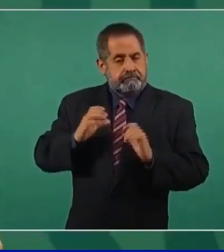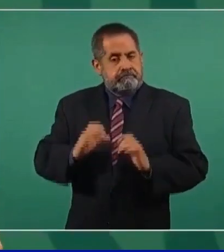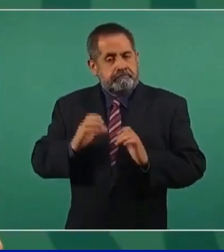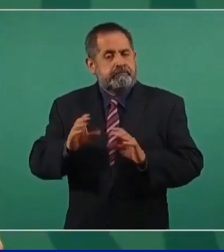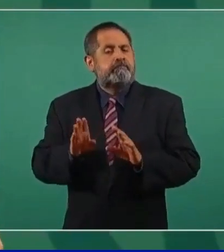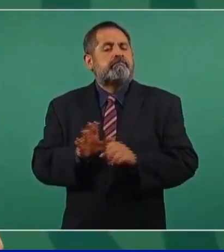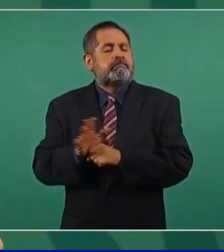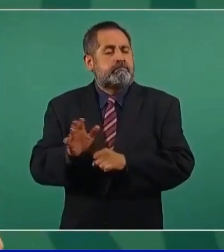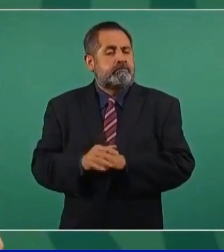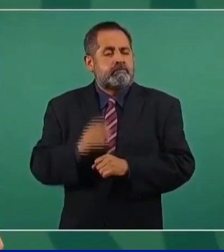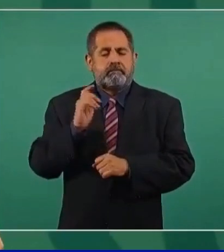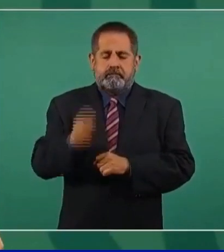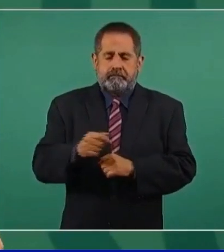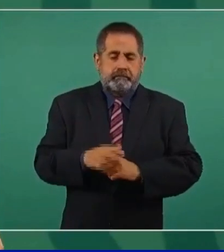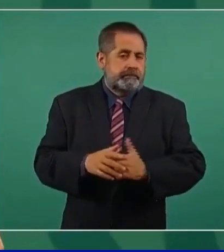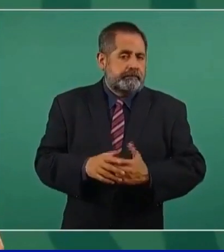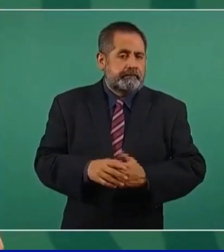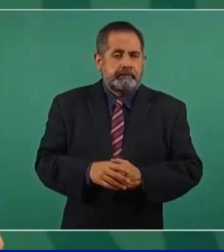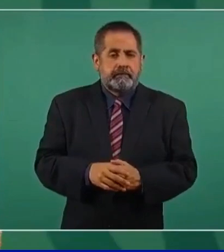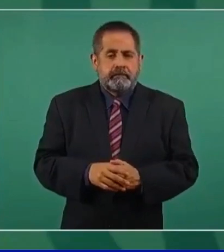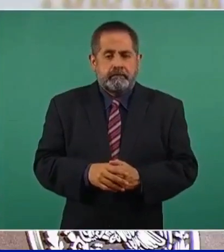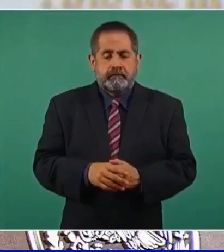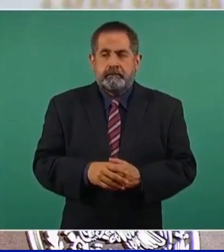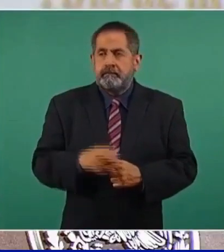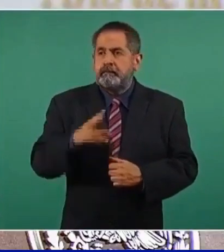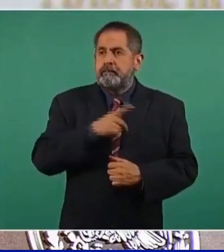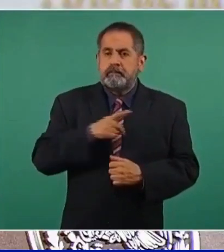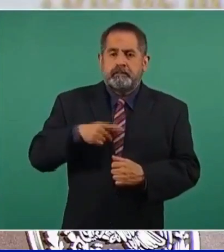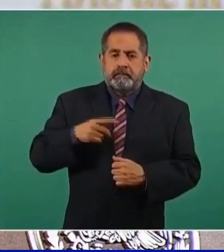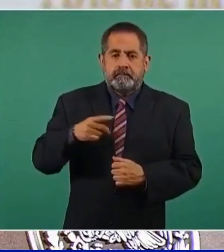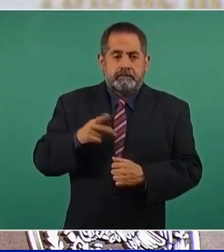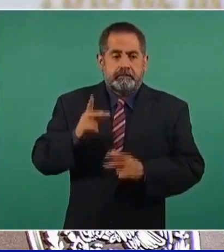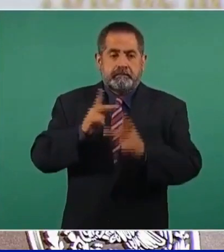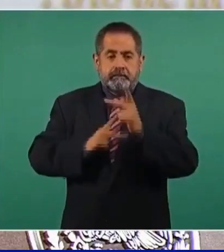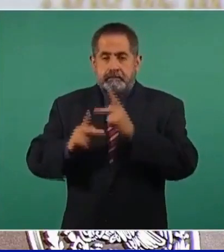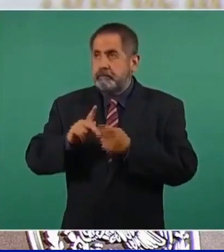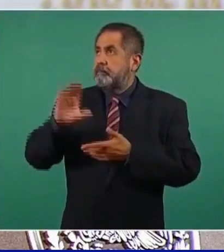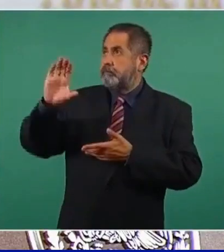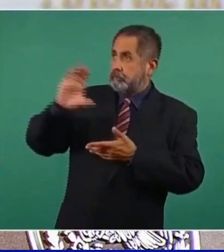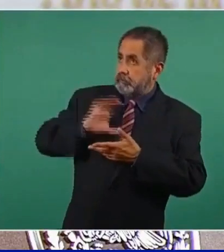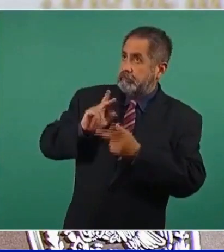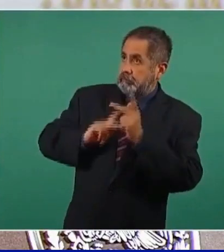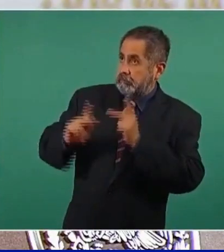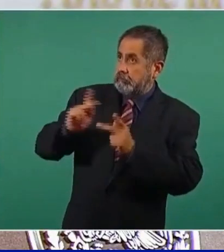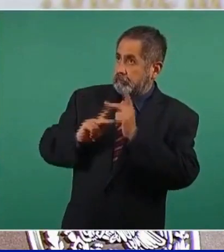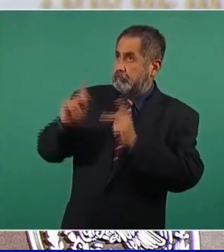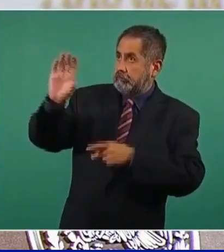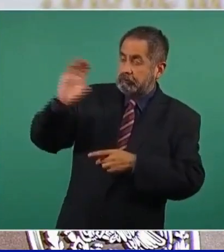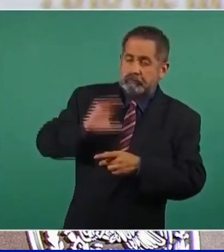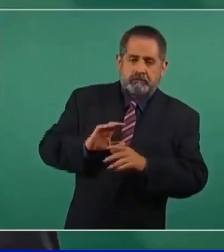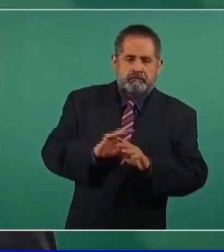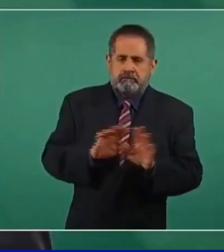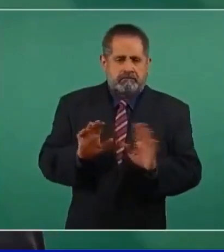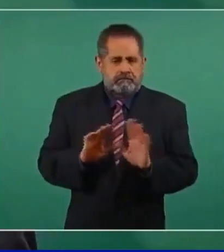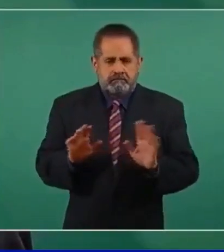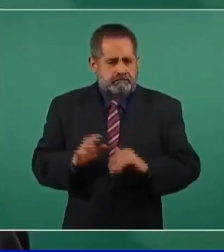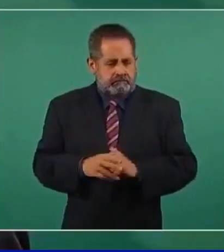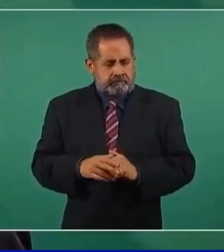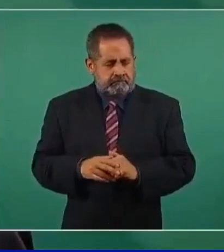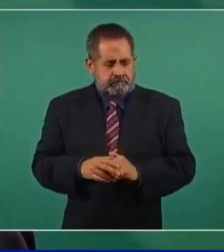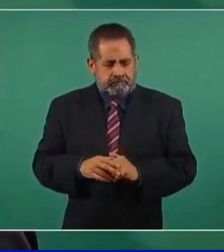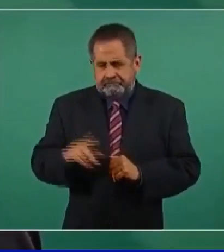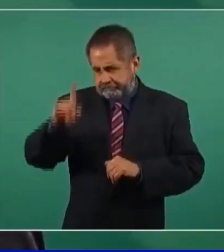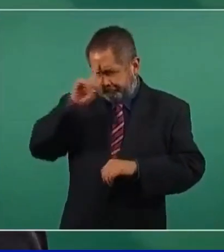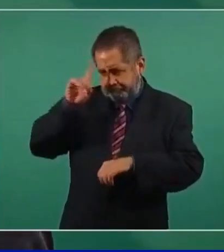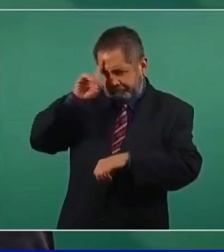también no se endeude el país. Son las recomendaciones